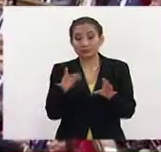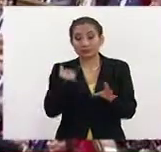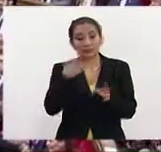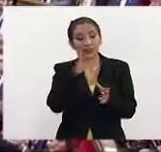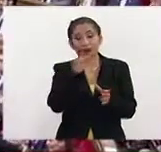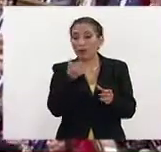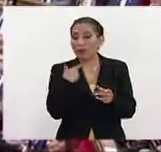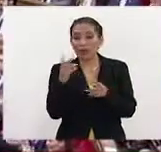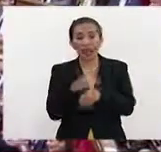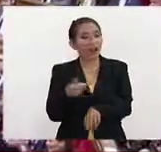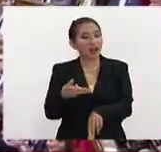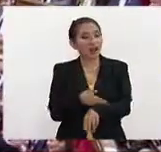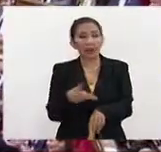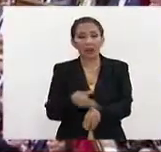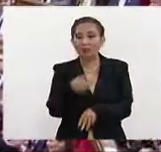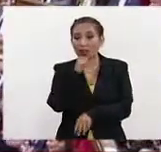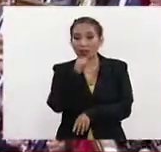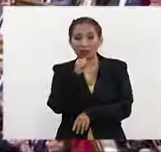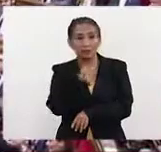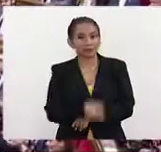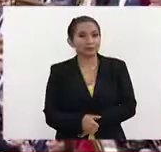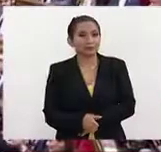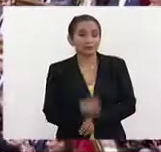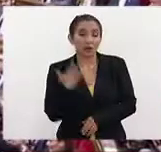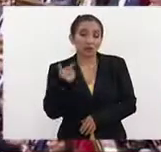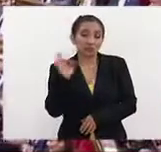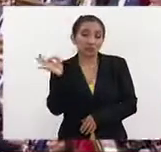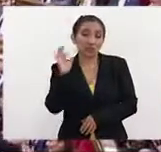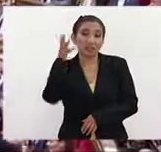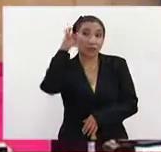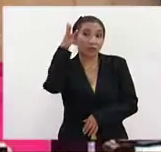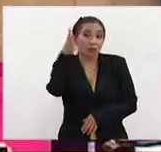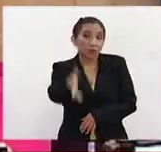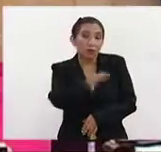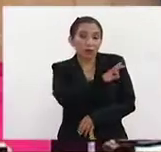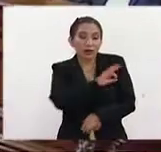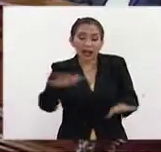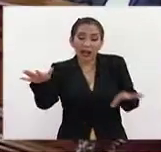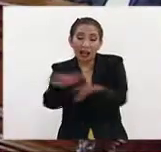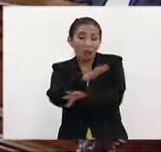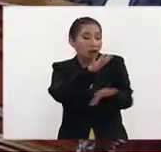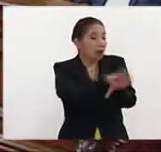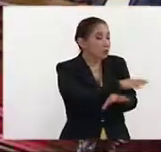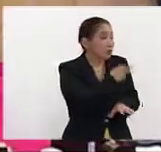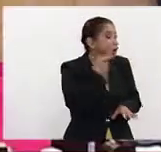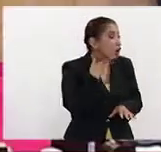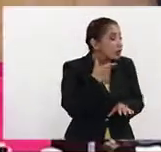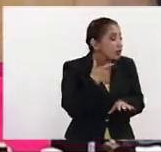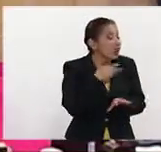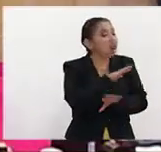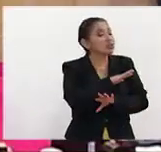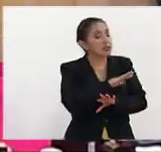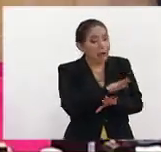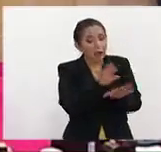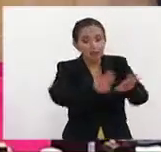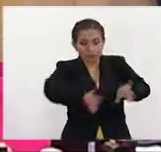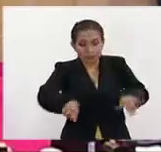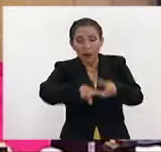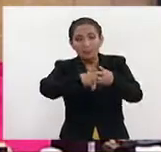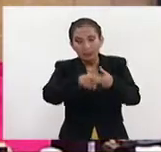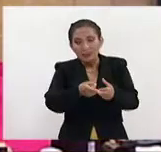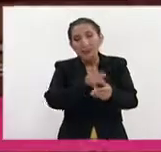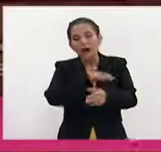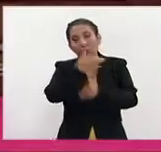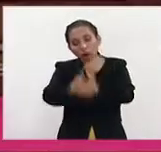en la gestión de este problema. Con lo cual, es de esperar que sean los cambios políticos y parlamentarios correspondientes los que abran una